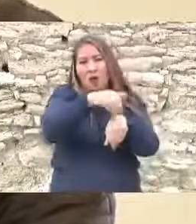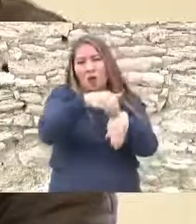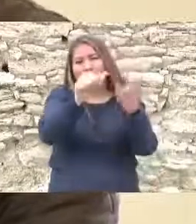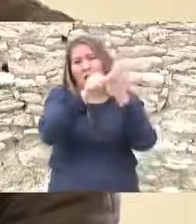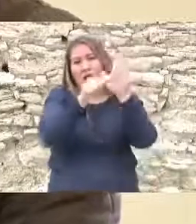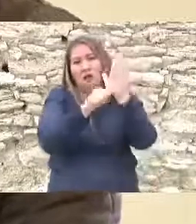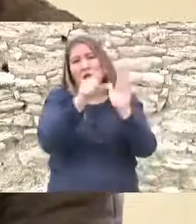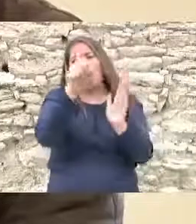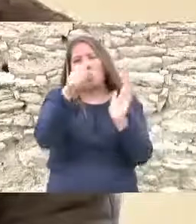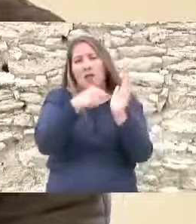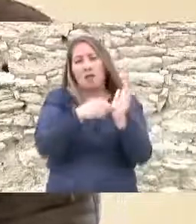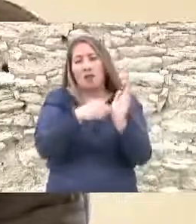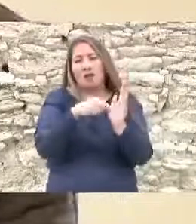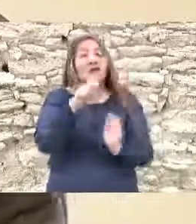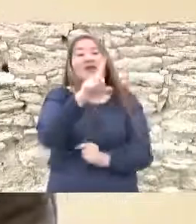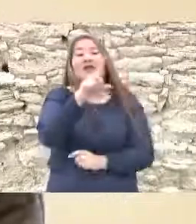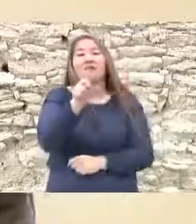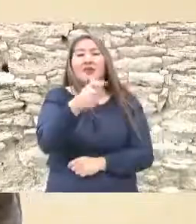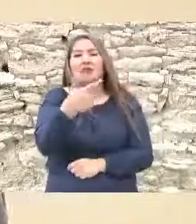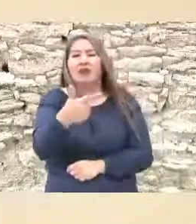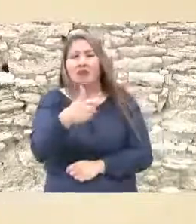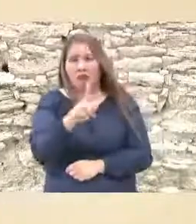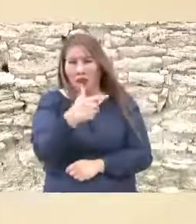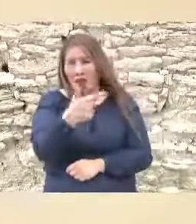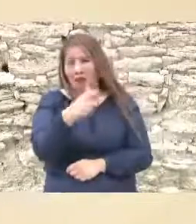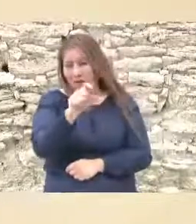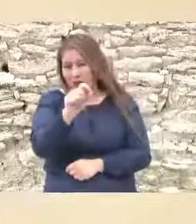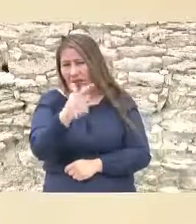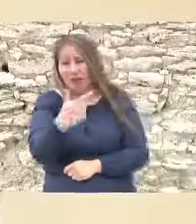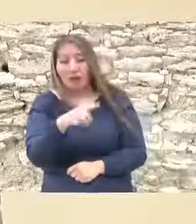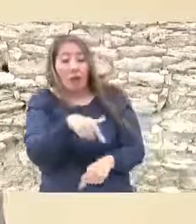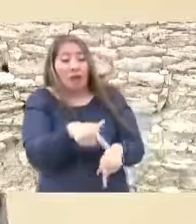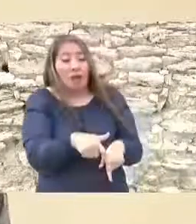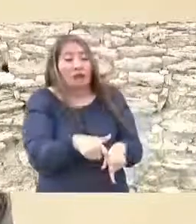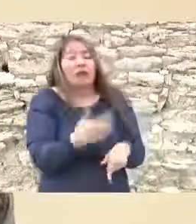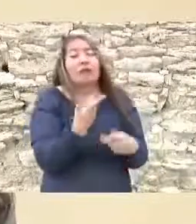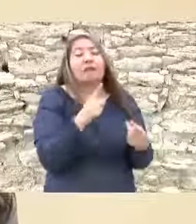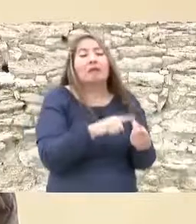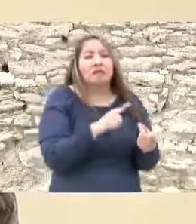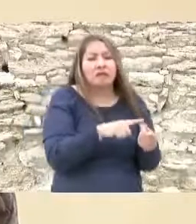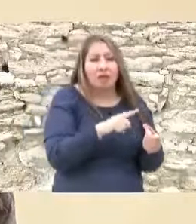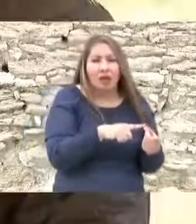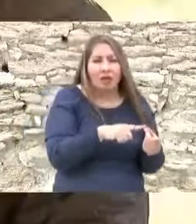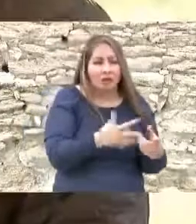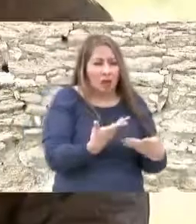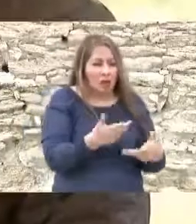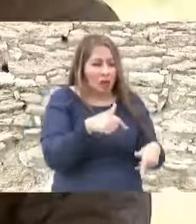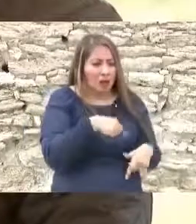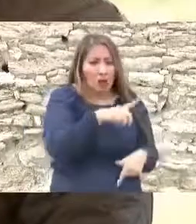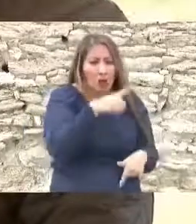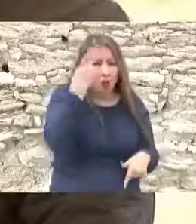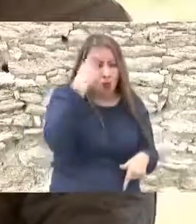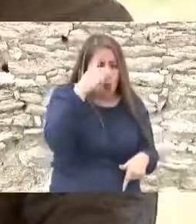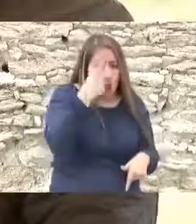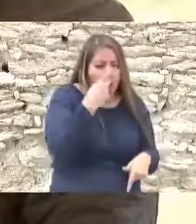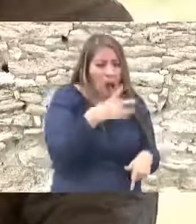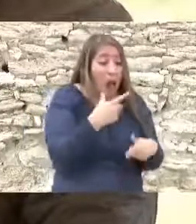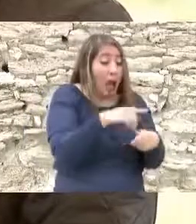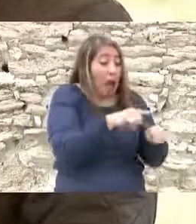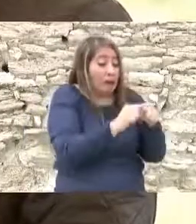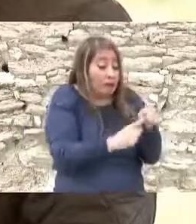el dominio de la nación sobre los recursos naturales eso es Venustiano Carranza